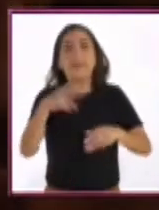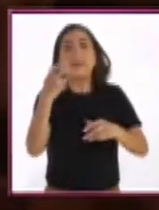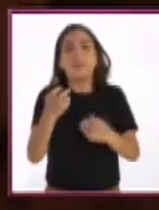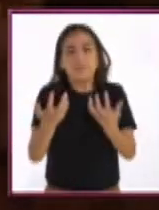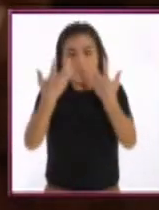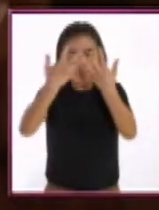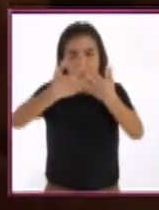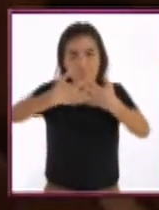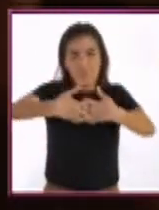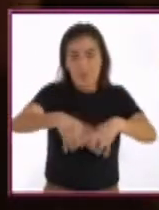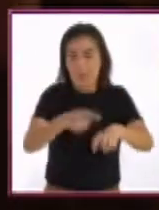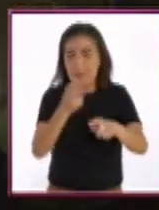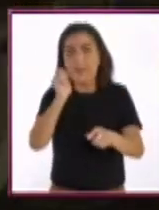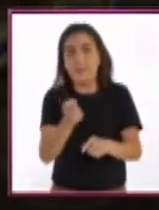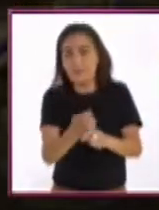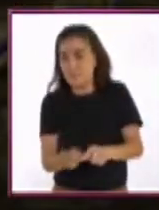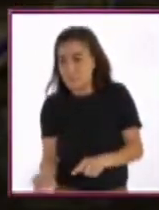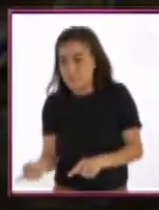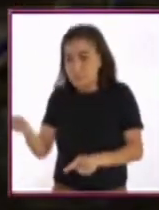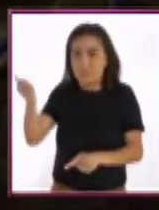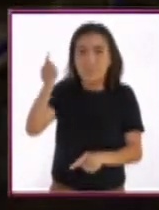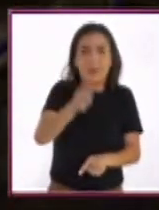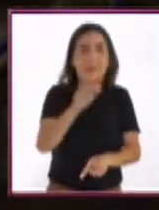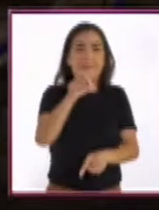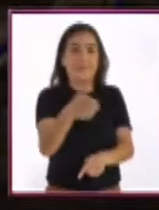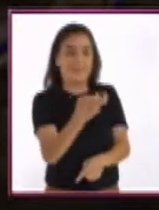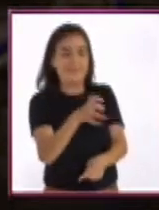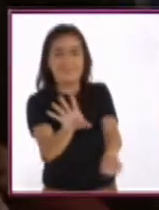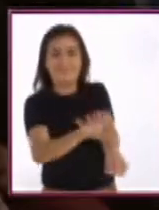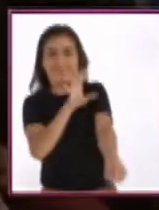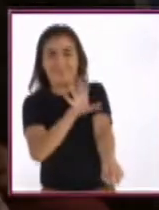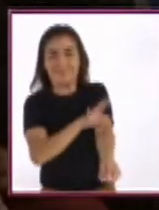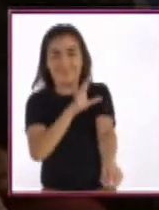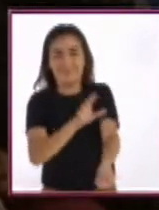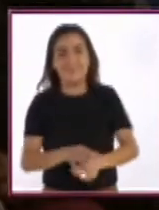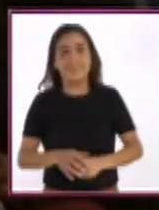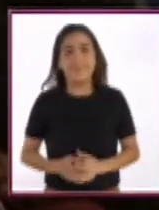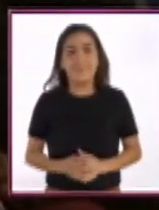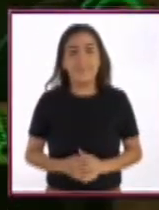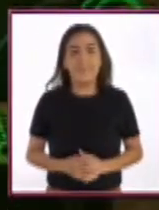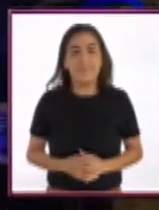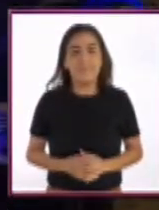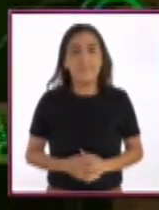a transformarse por medio de unos aparatos y termina siendo energía eléctrica.